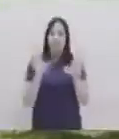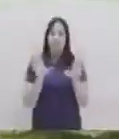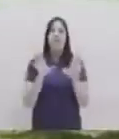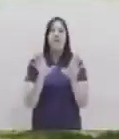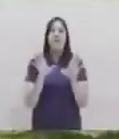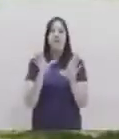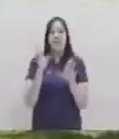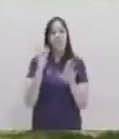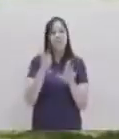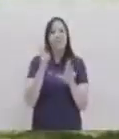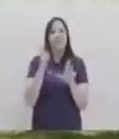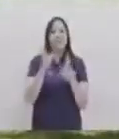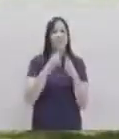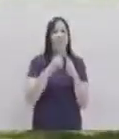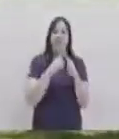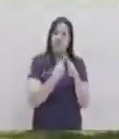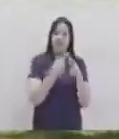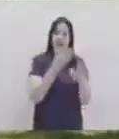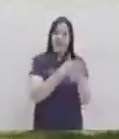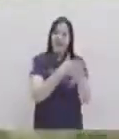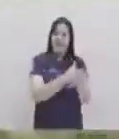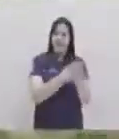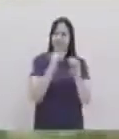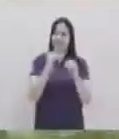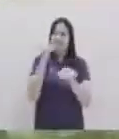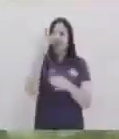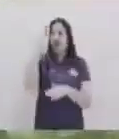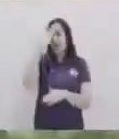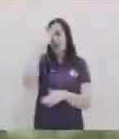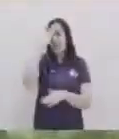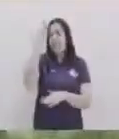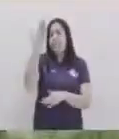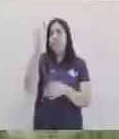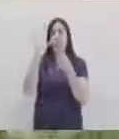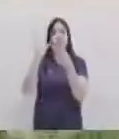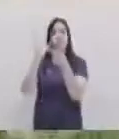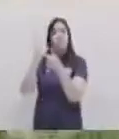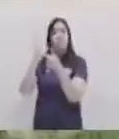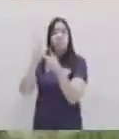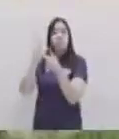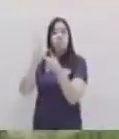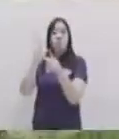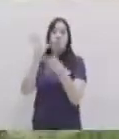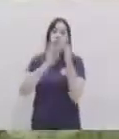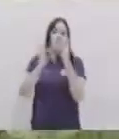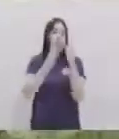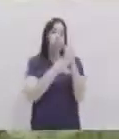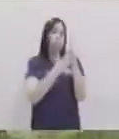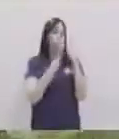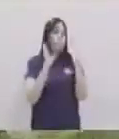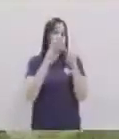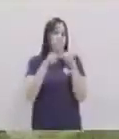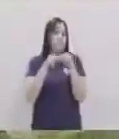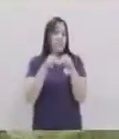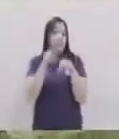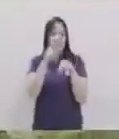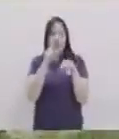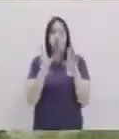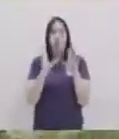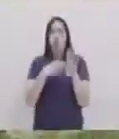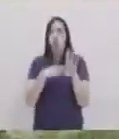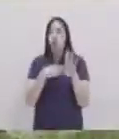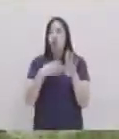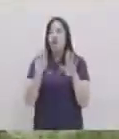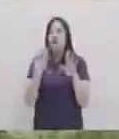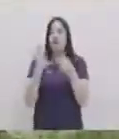inicio que nosotros les hemos brindado anteriormente Buenos es mi palma dominante o mi mano dominante se va a un costado de la